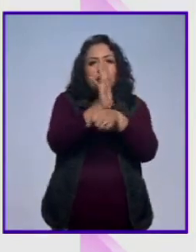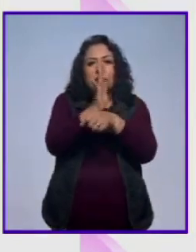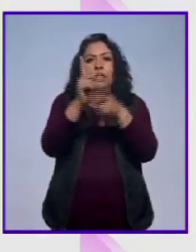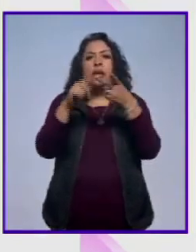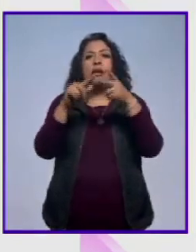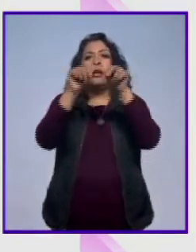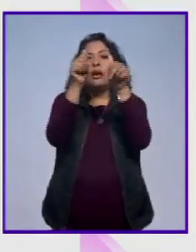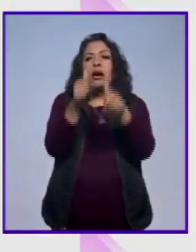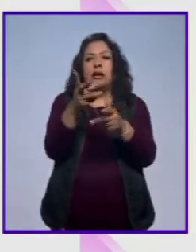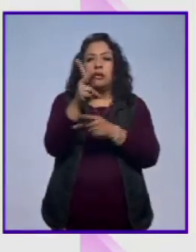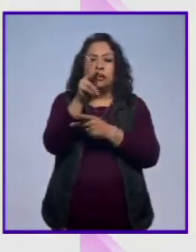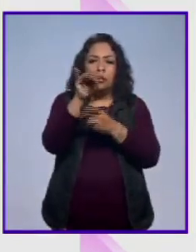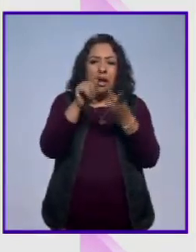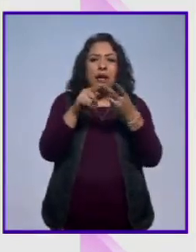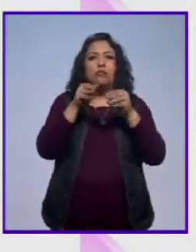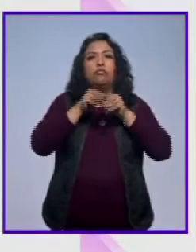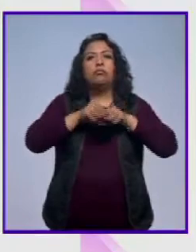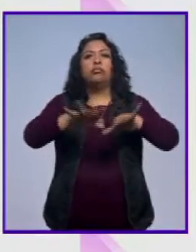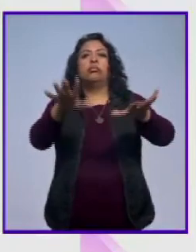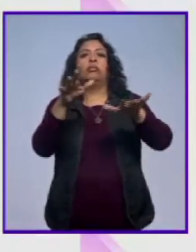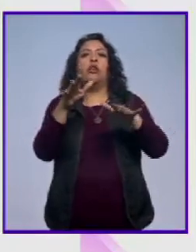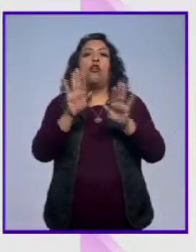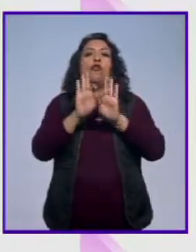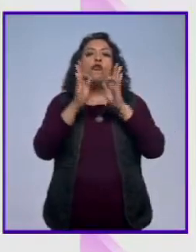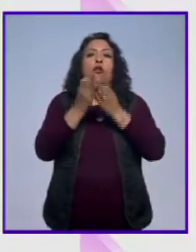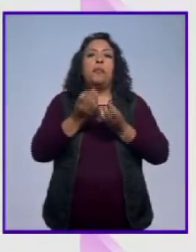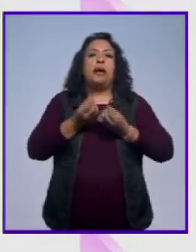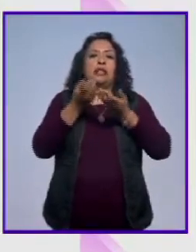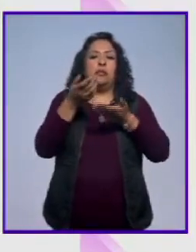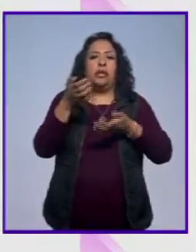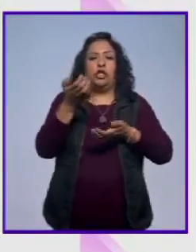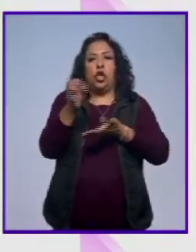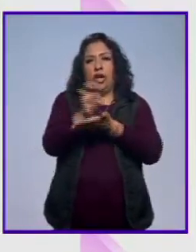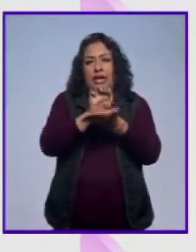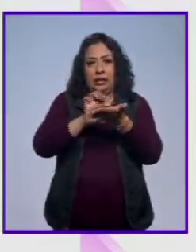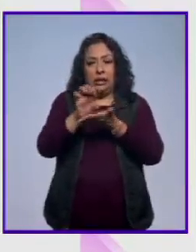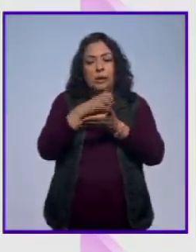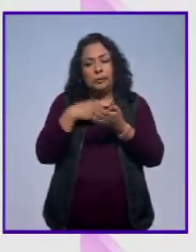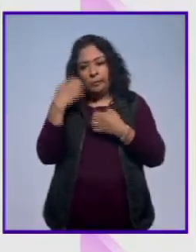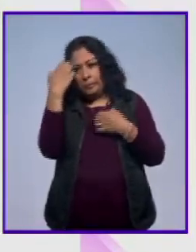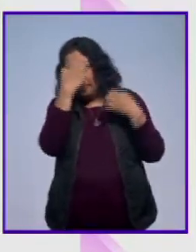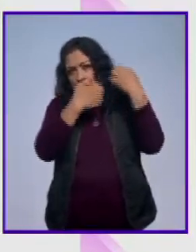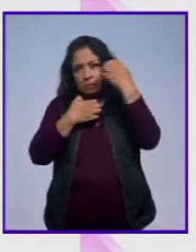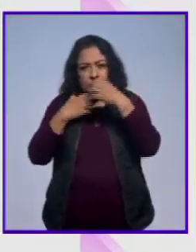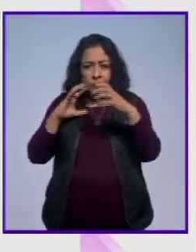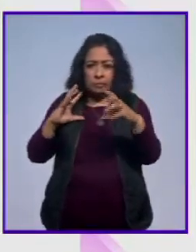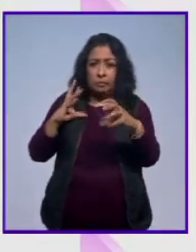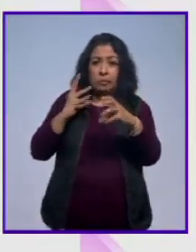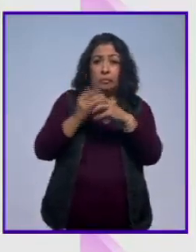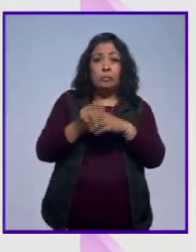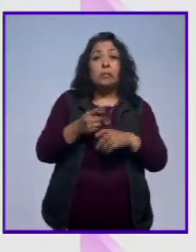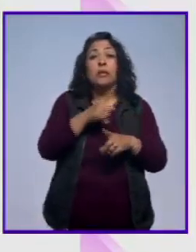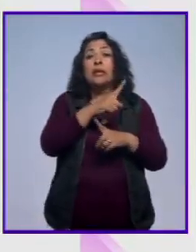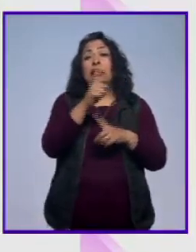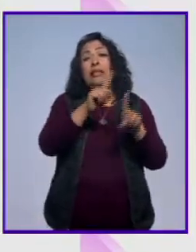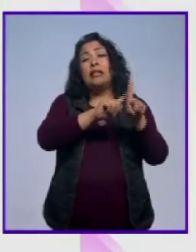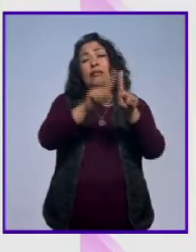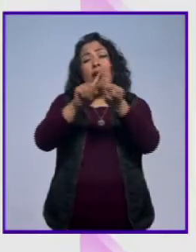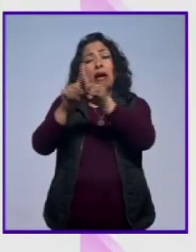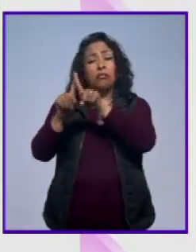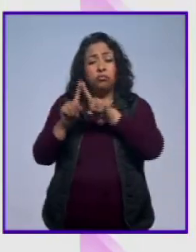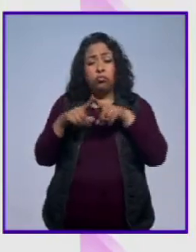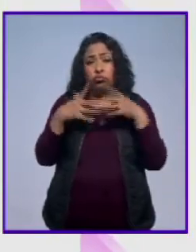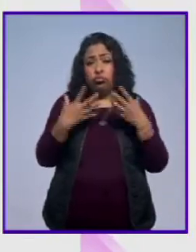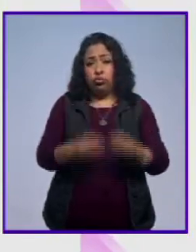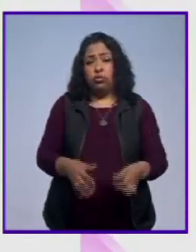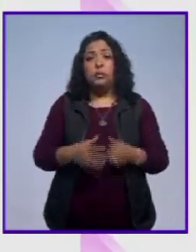plásticas publicaciones y expresiones escénicas es revisada como nunca antes a través de cientos de piezas